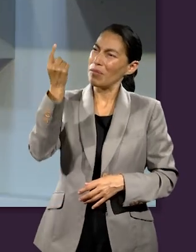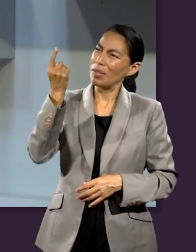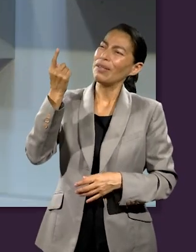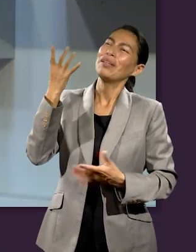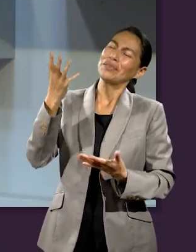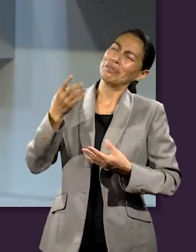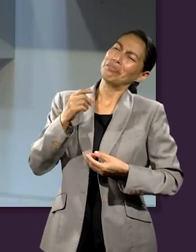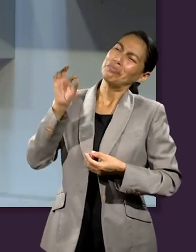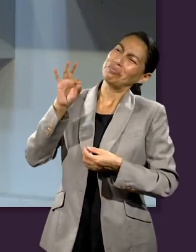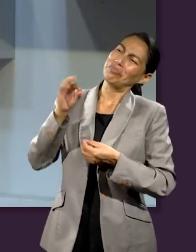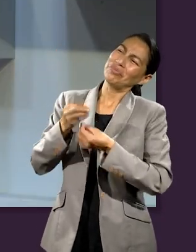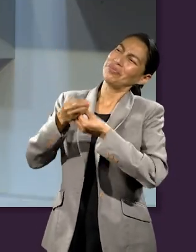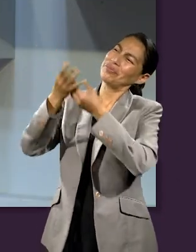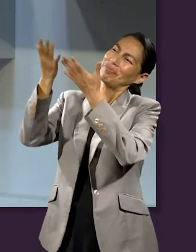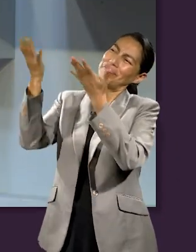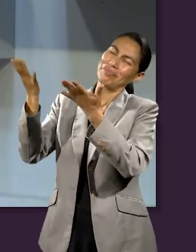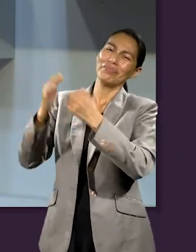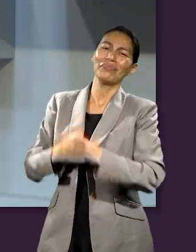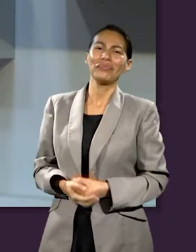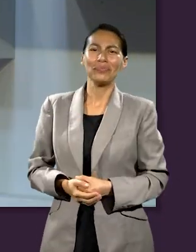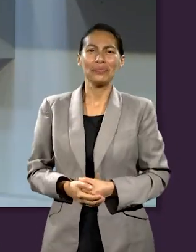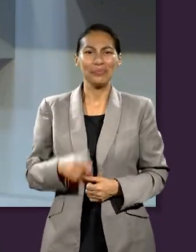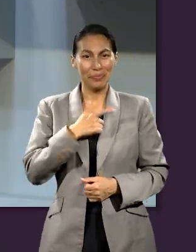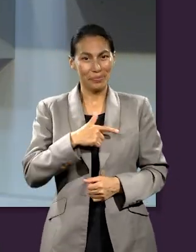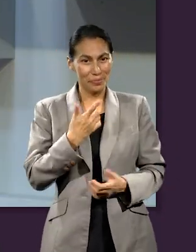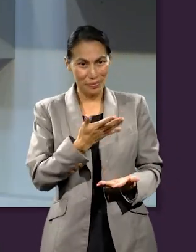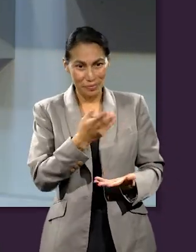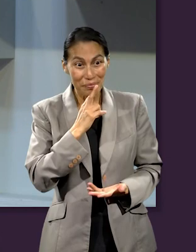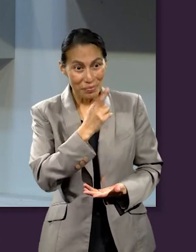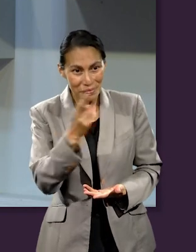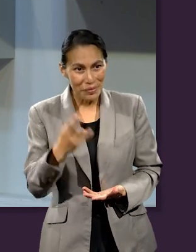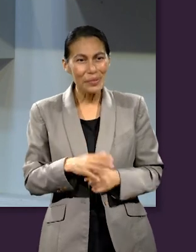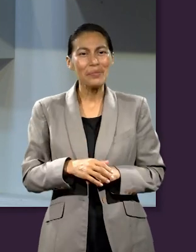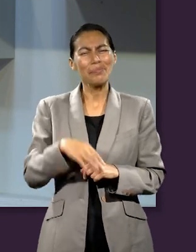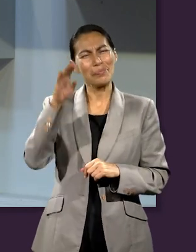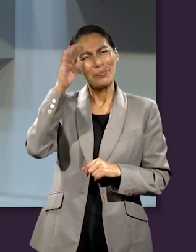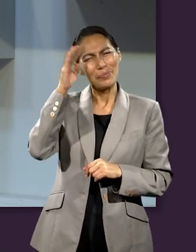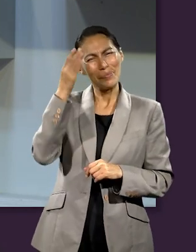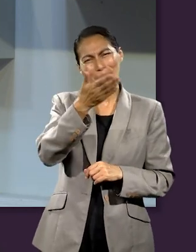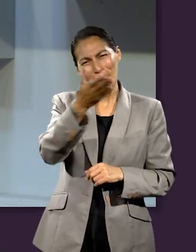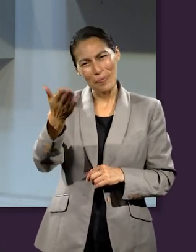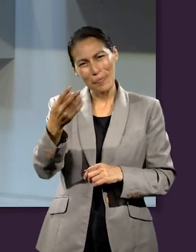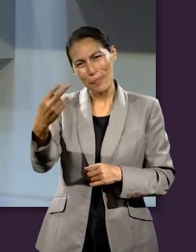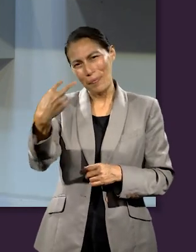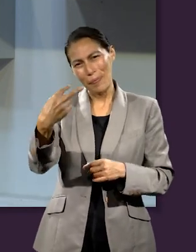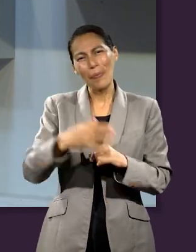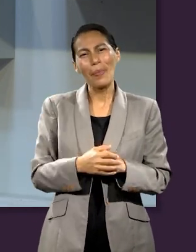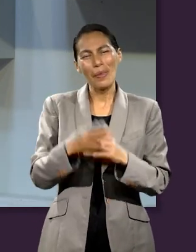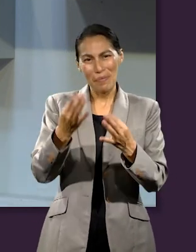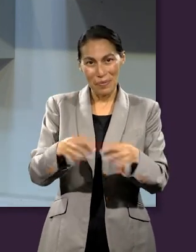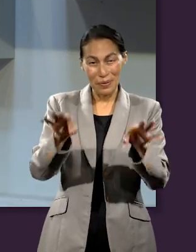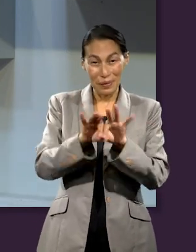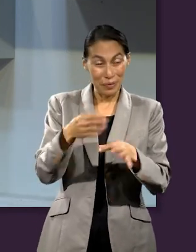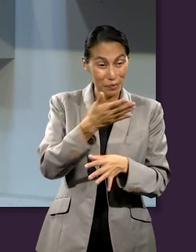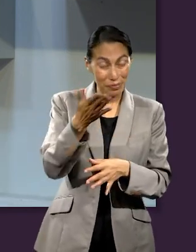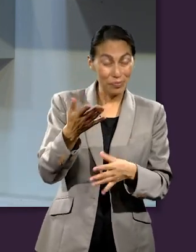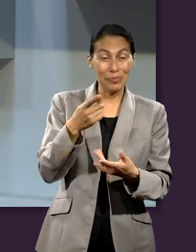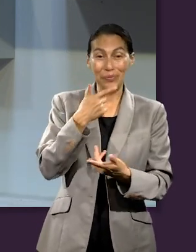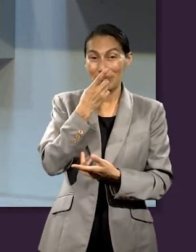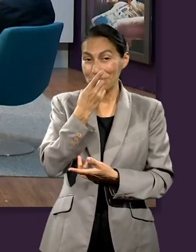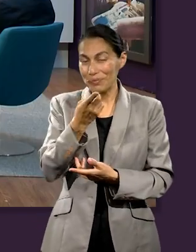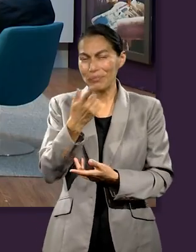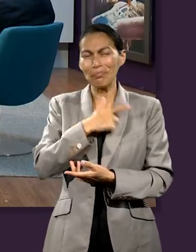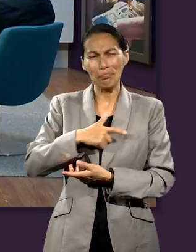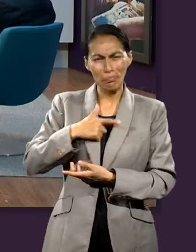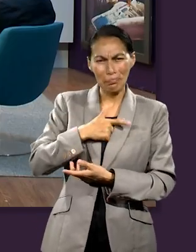introducir una pregunta más porque me encantan sus respuestas y estoy seguro que allá quienes las siguen también están armando un cuadro mental muy útil con lo que